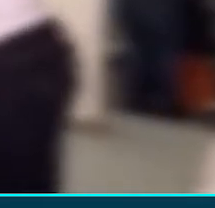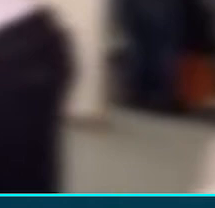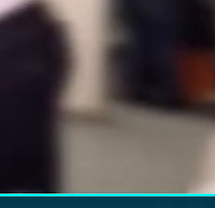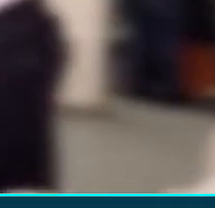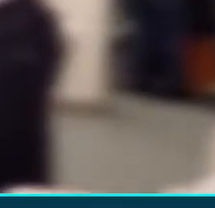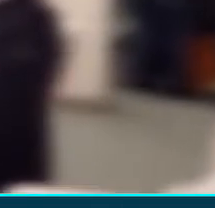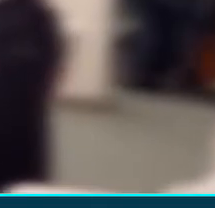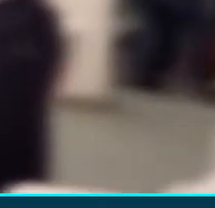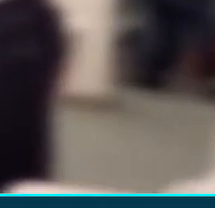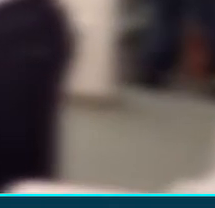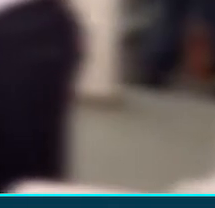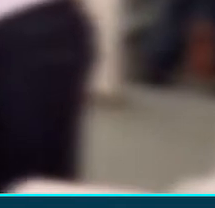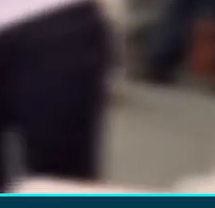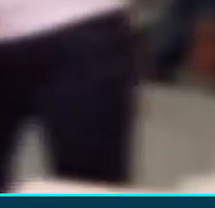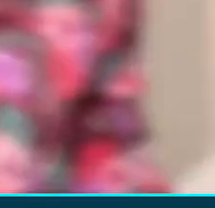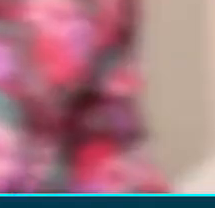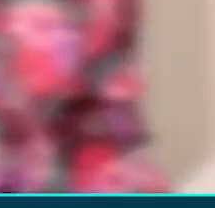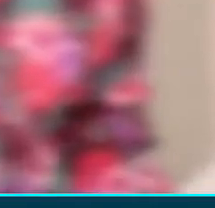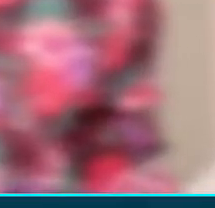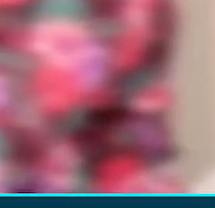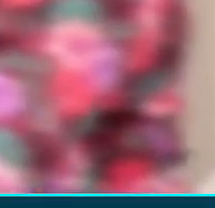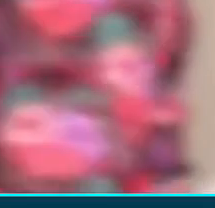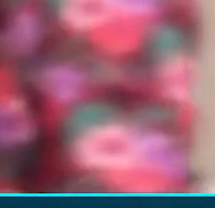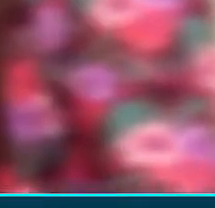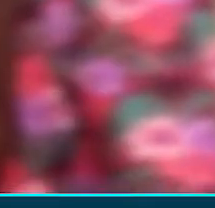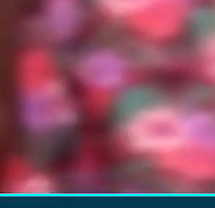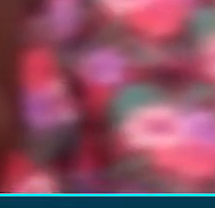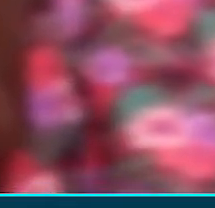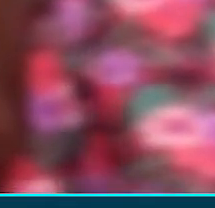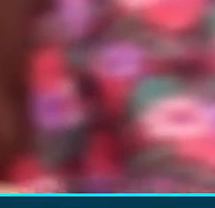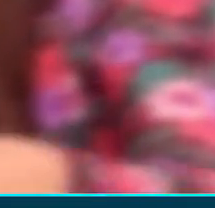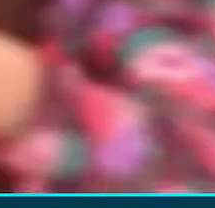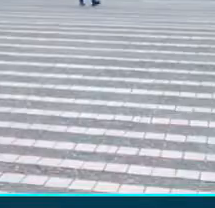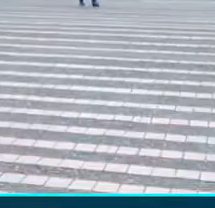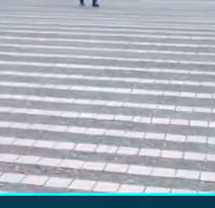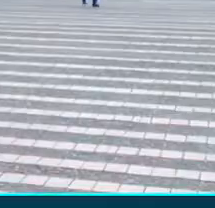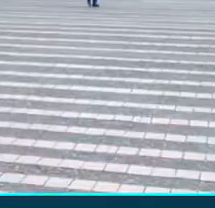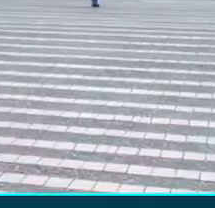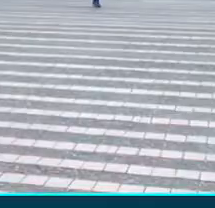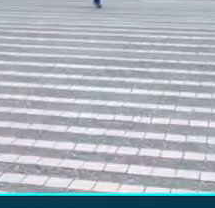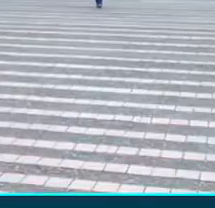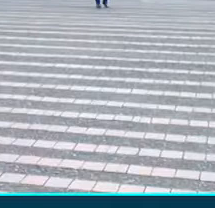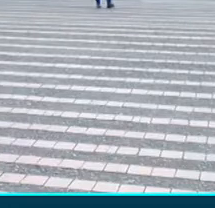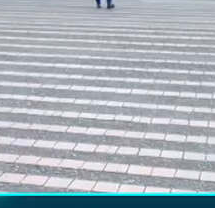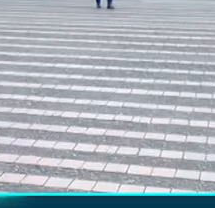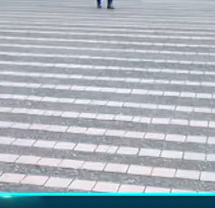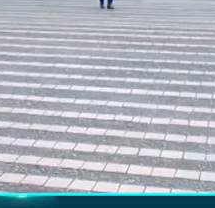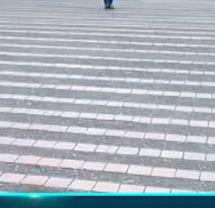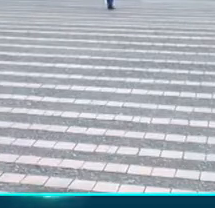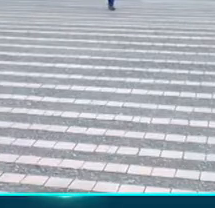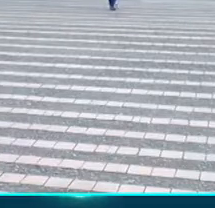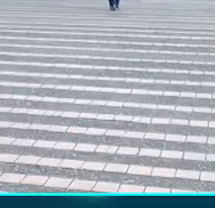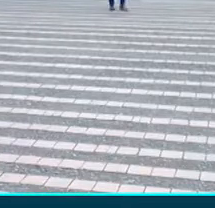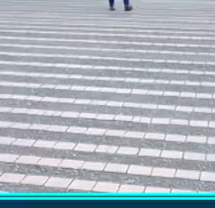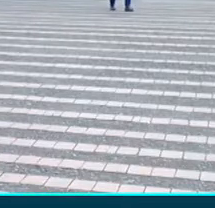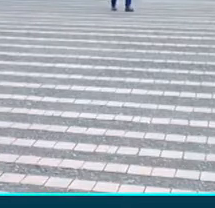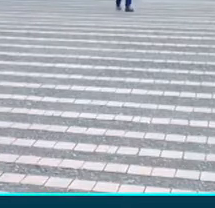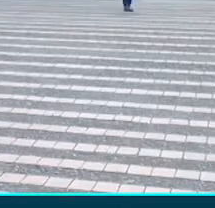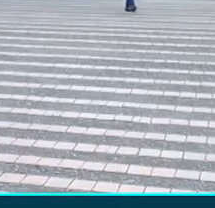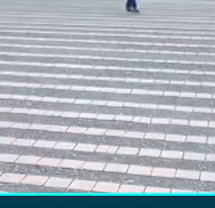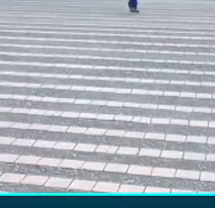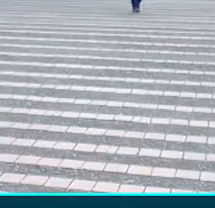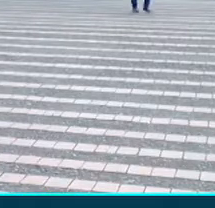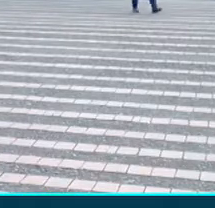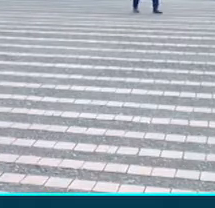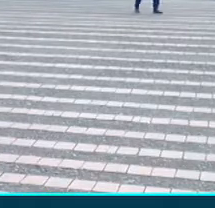siempre de otras regiones del país, como el Chocó. Estamos altamente preocupados por la llegada de nuevos operadores que prestarán el servicio a la primera infancia en